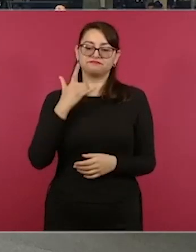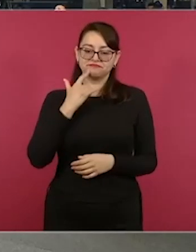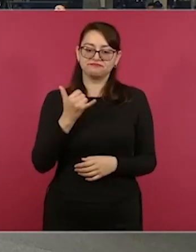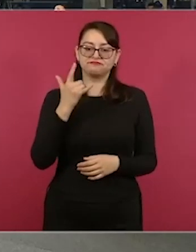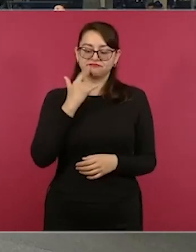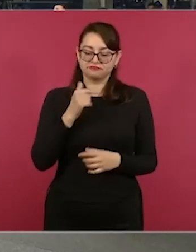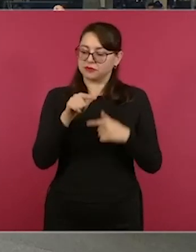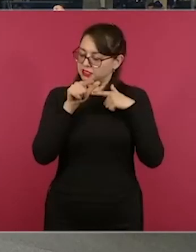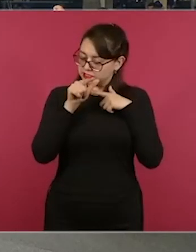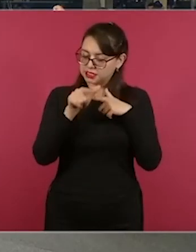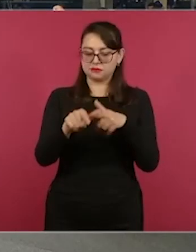nuestro querido Acapulco, presidente.